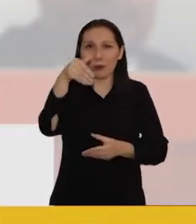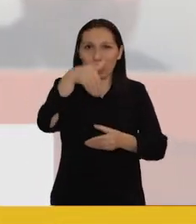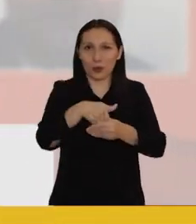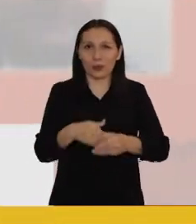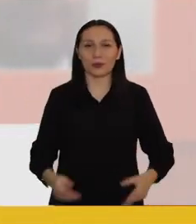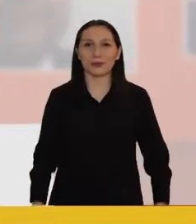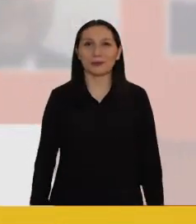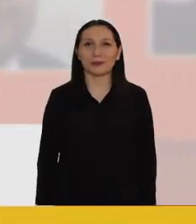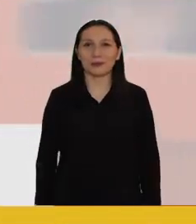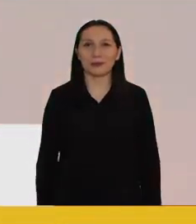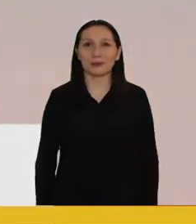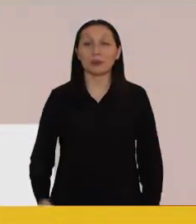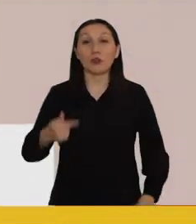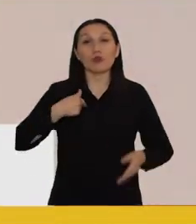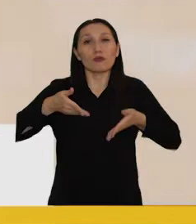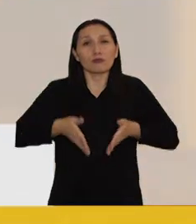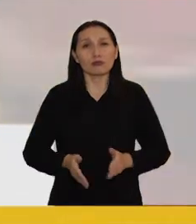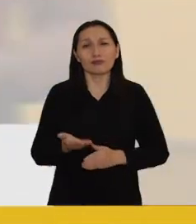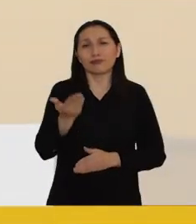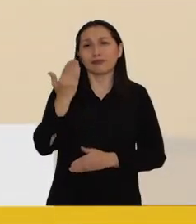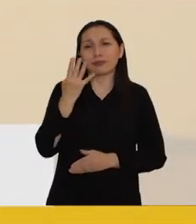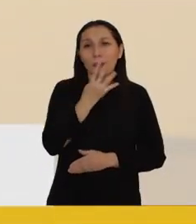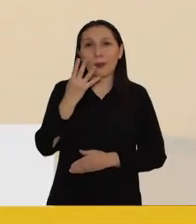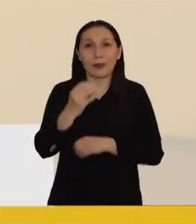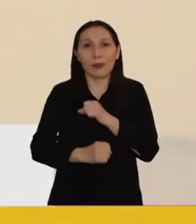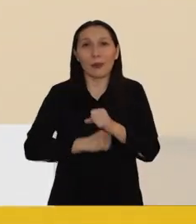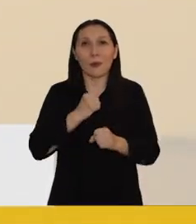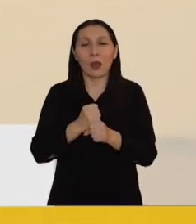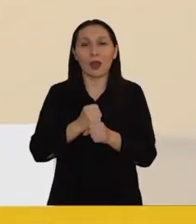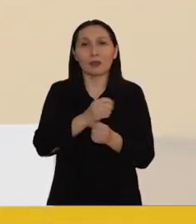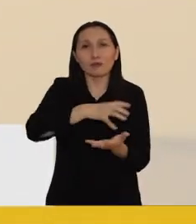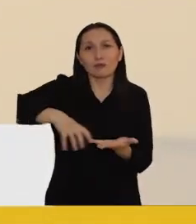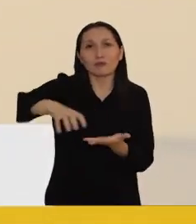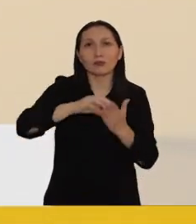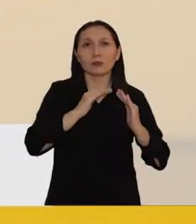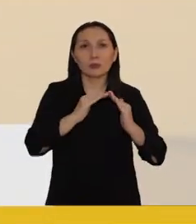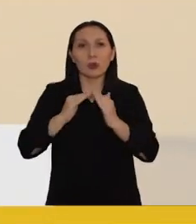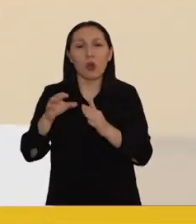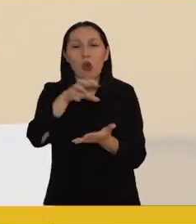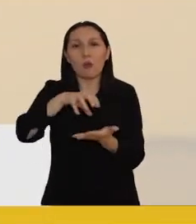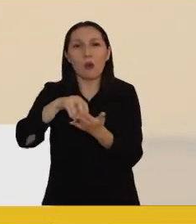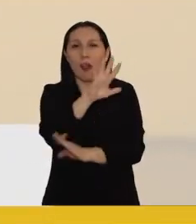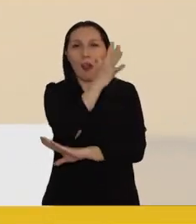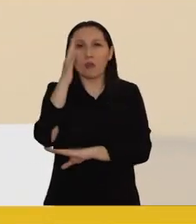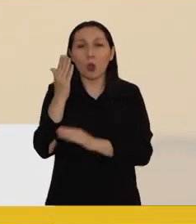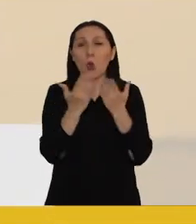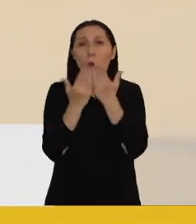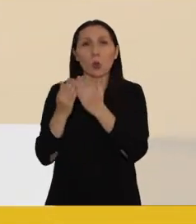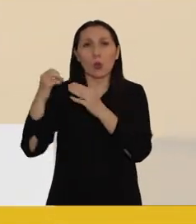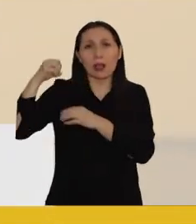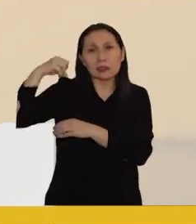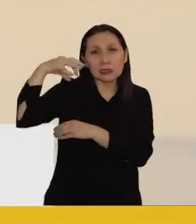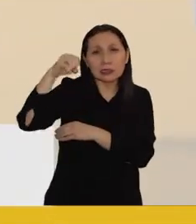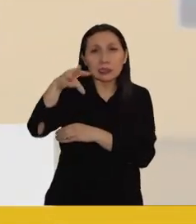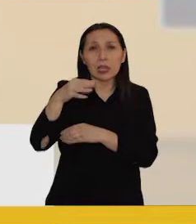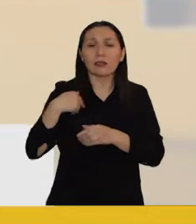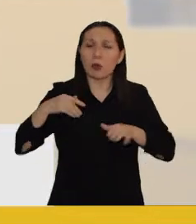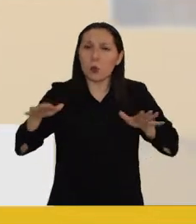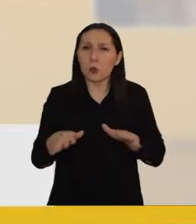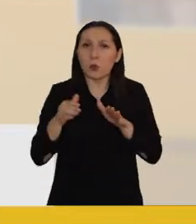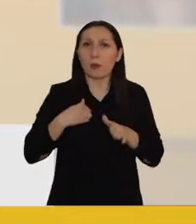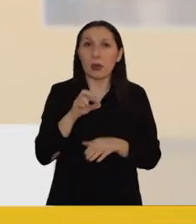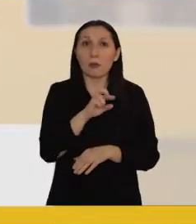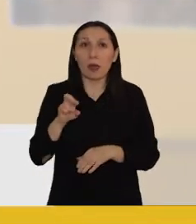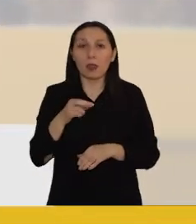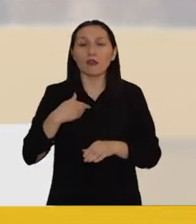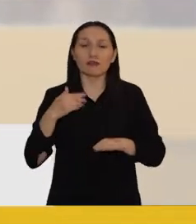cuento con tu voto. Nací hace 44 años en una población de la comuna del Bosque. Estudié en cisterna y